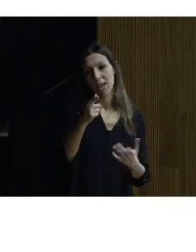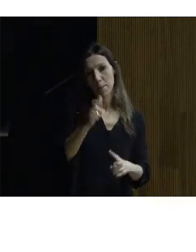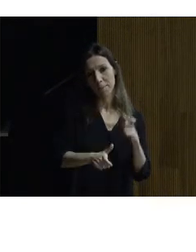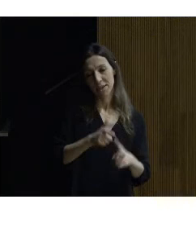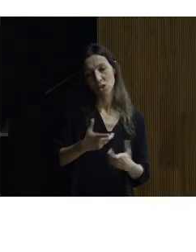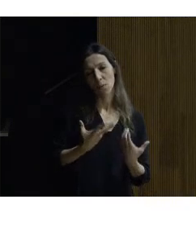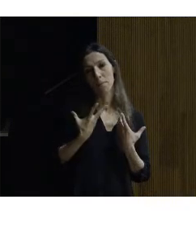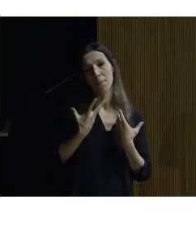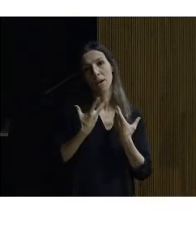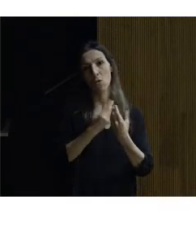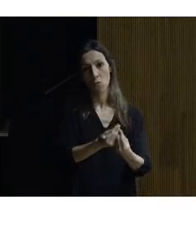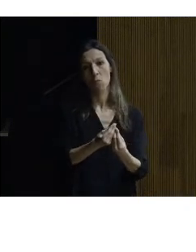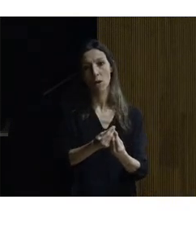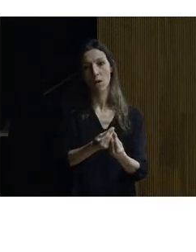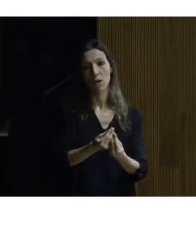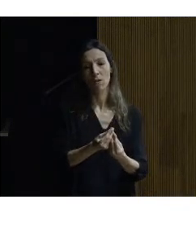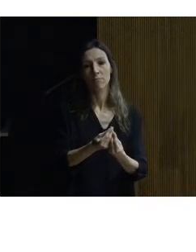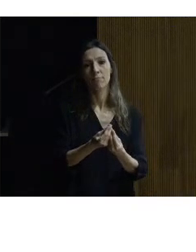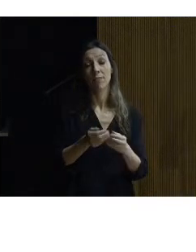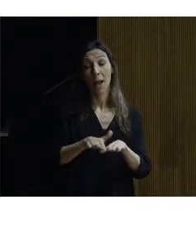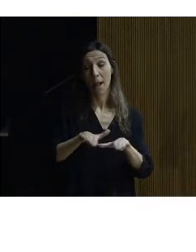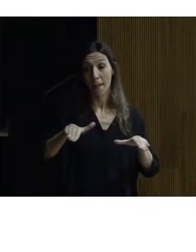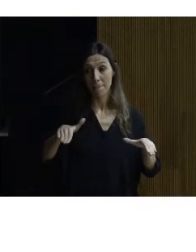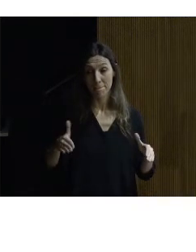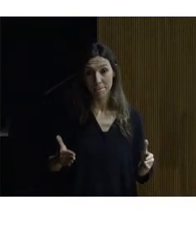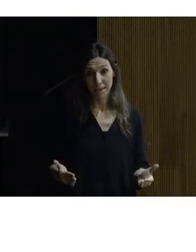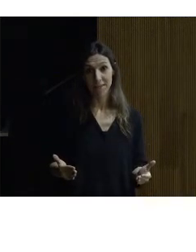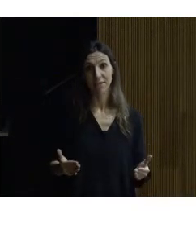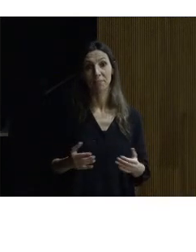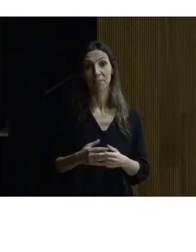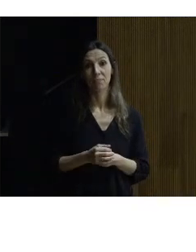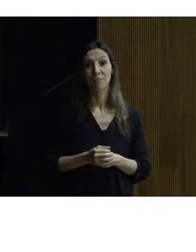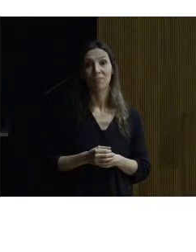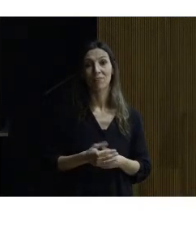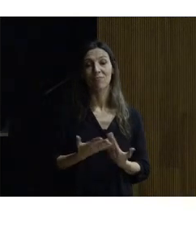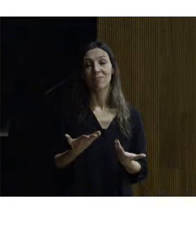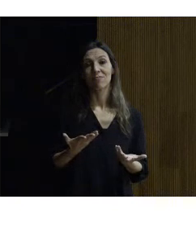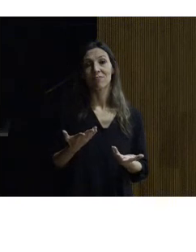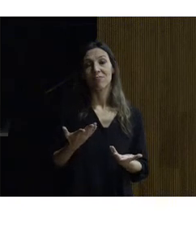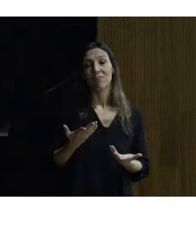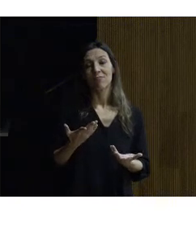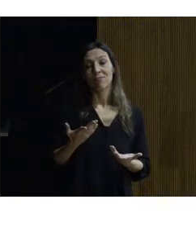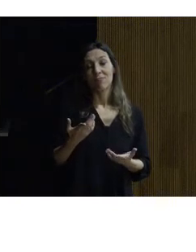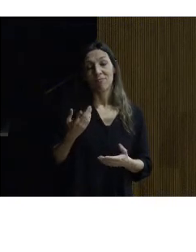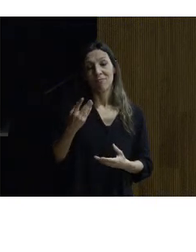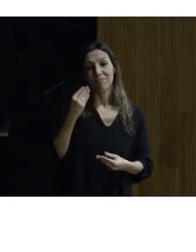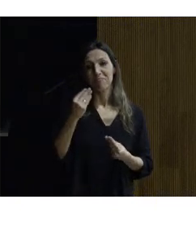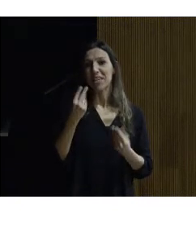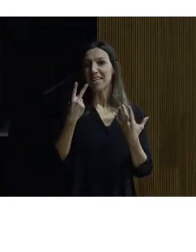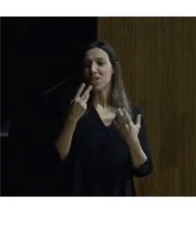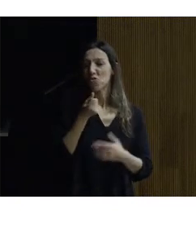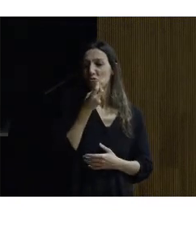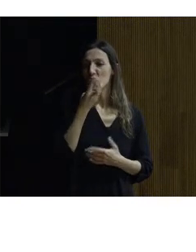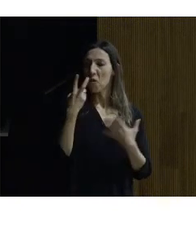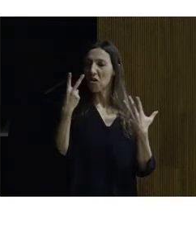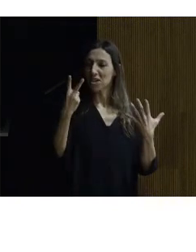acompañan en esta en esta mesa como verán el siete es un número recurrente además de cabalístico